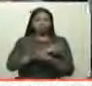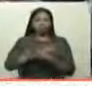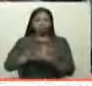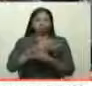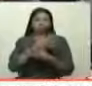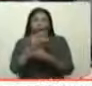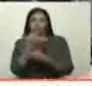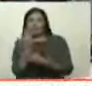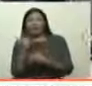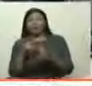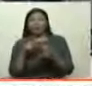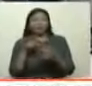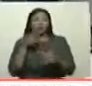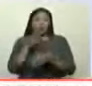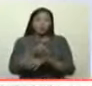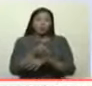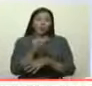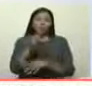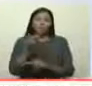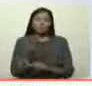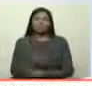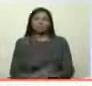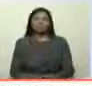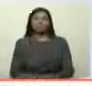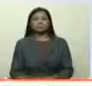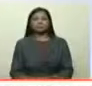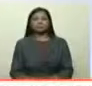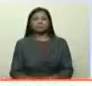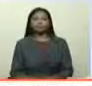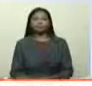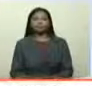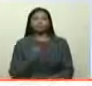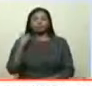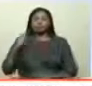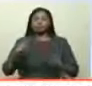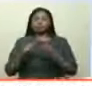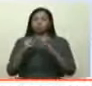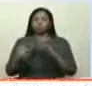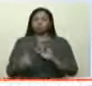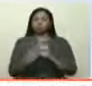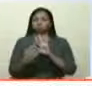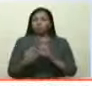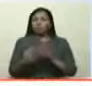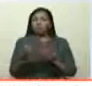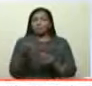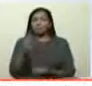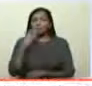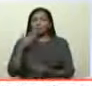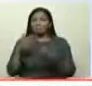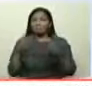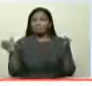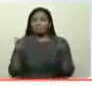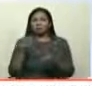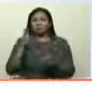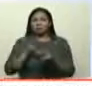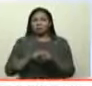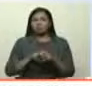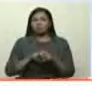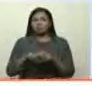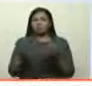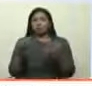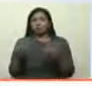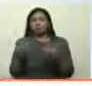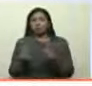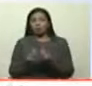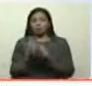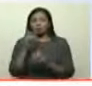Y nos íbamos y nos presentábamos allá, Iván Lócher, nos abría la puerta y nos sentábamos en el estudio junto